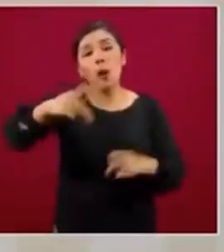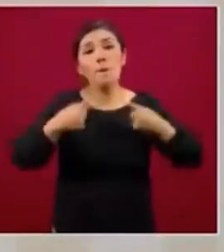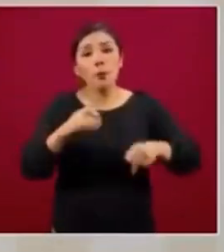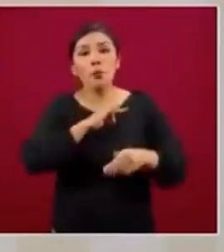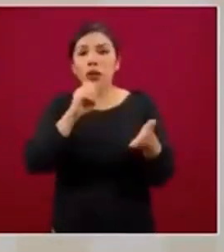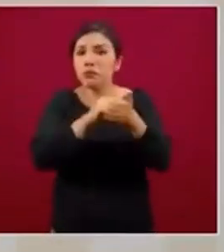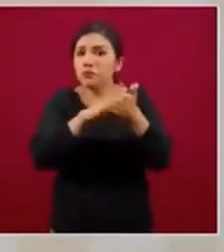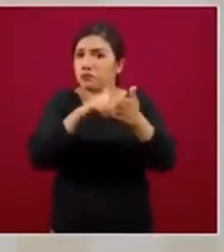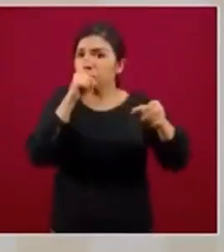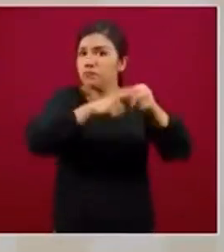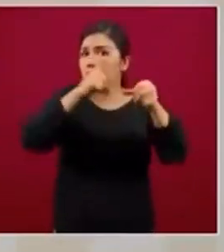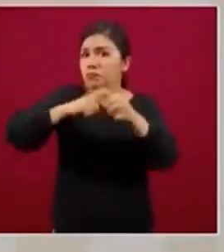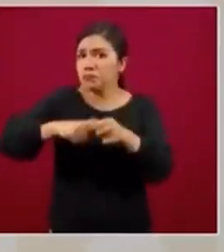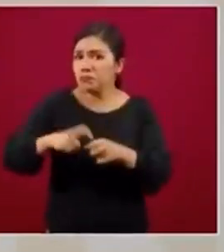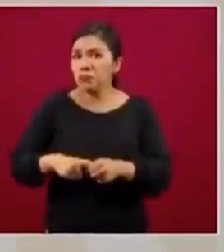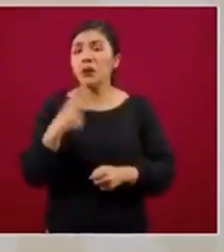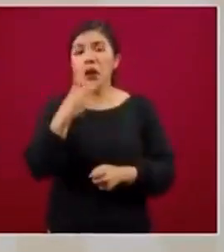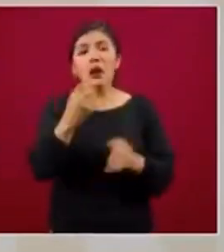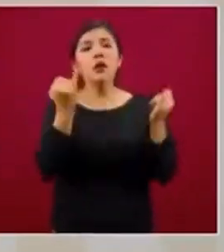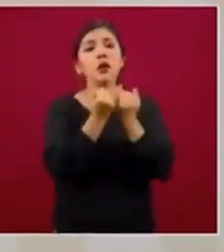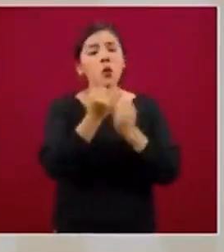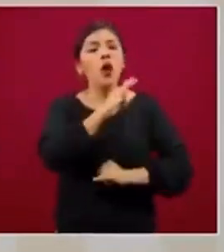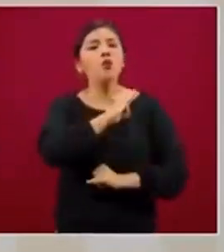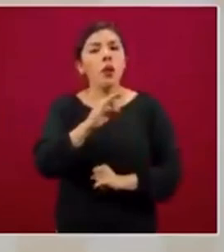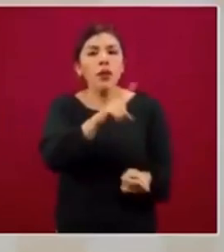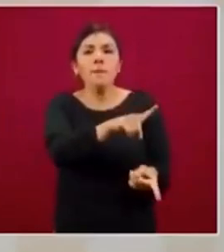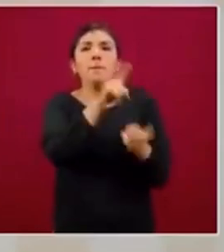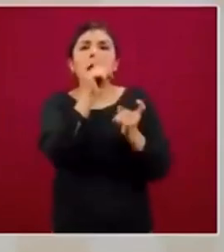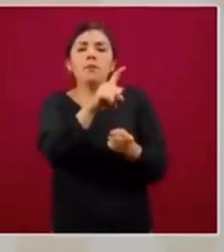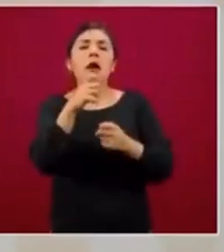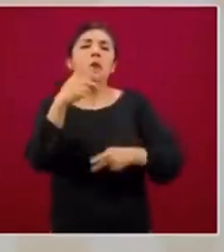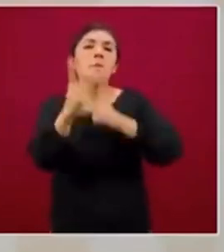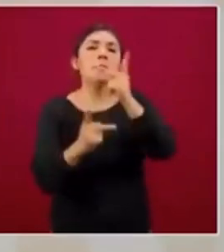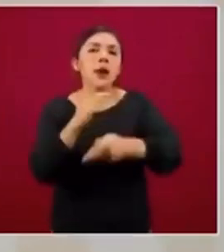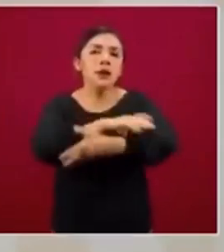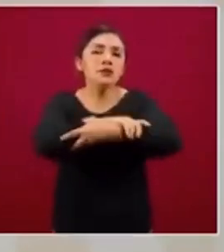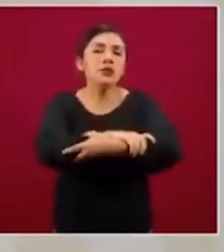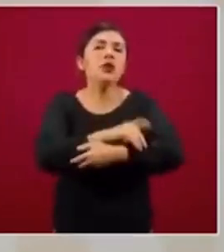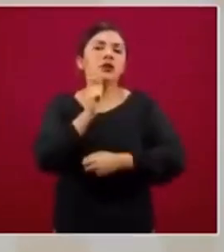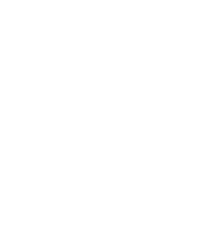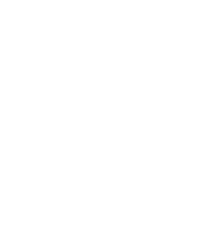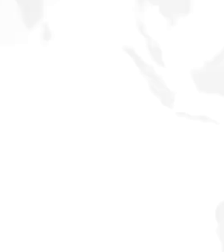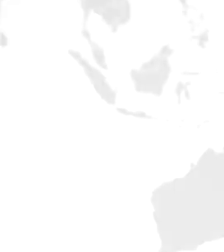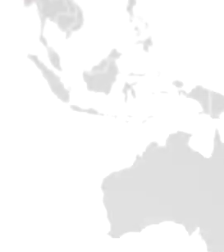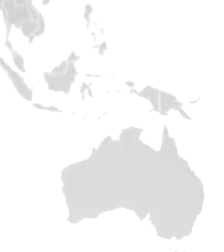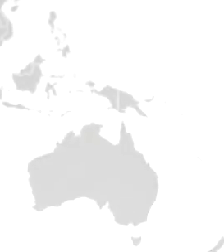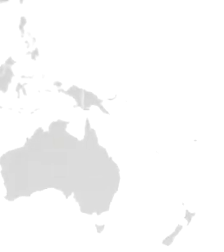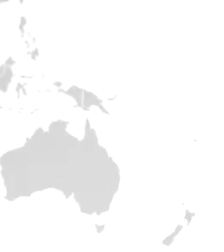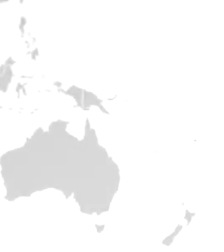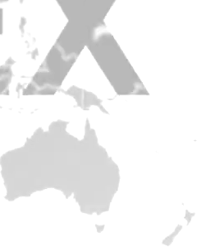plataforma y puedan de igual manera obtener un crédito de 25 mil pesos.